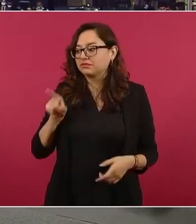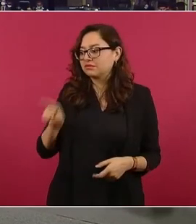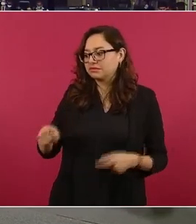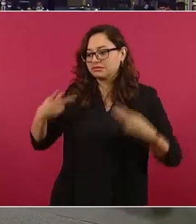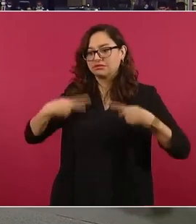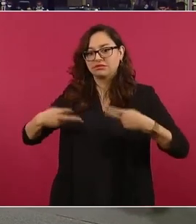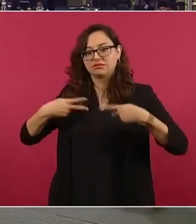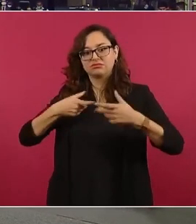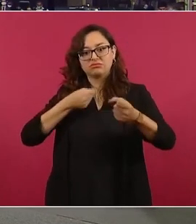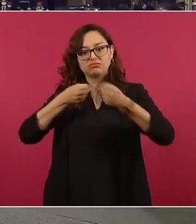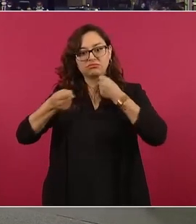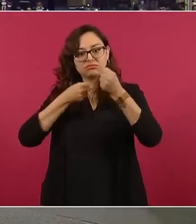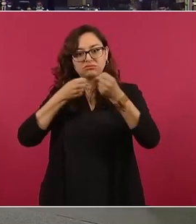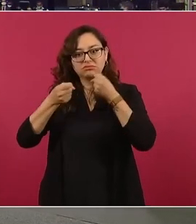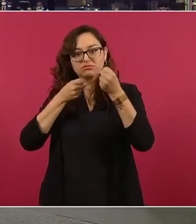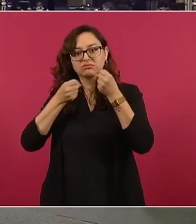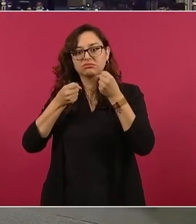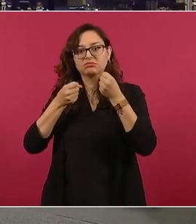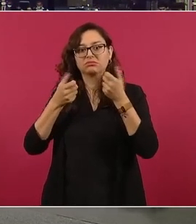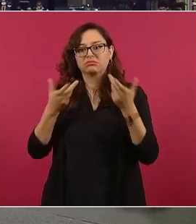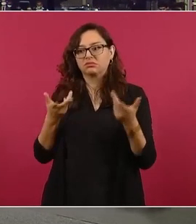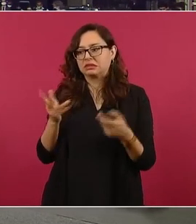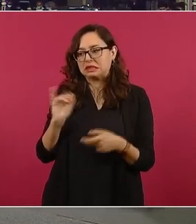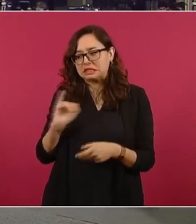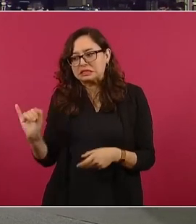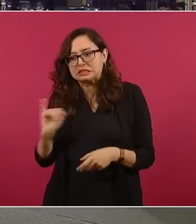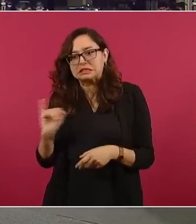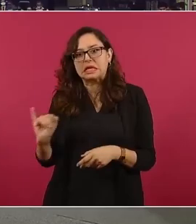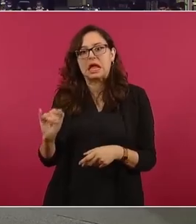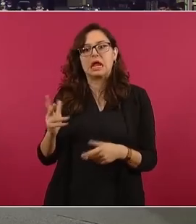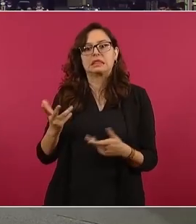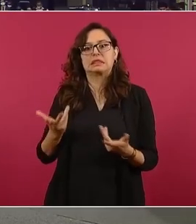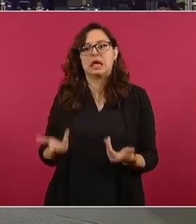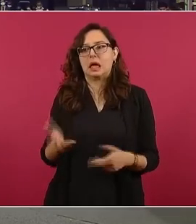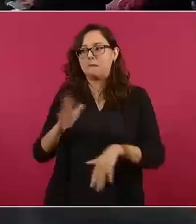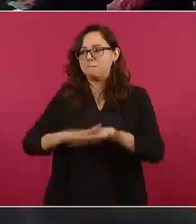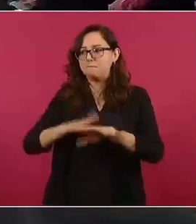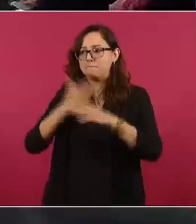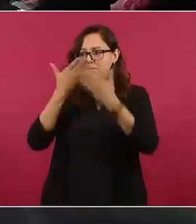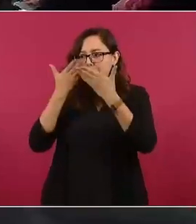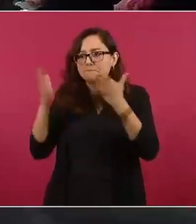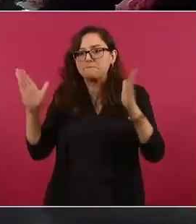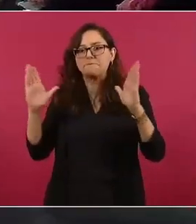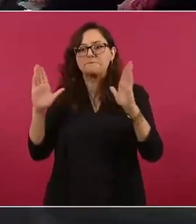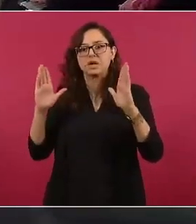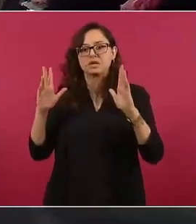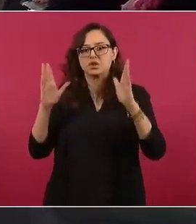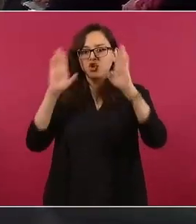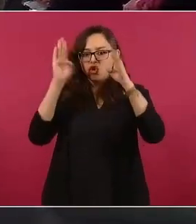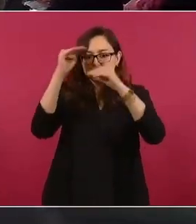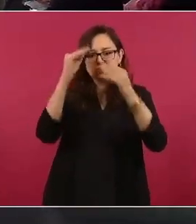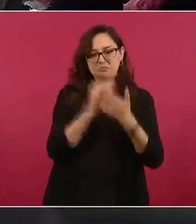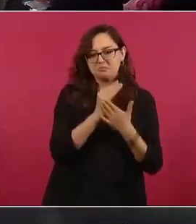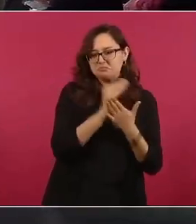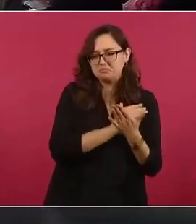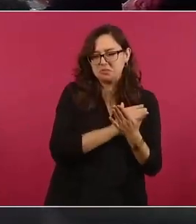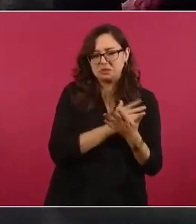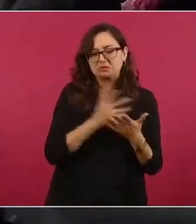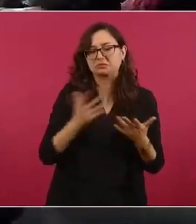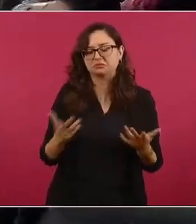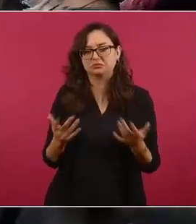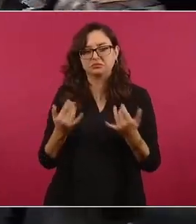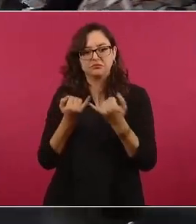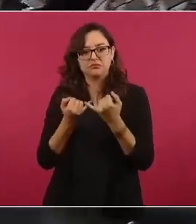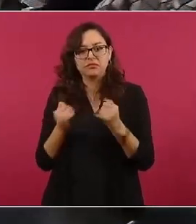tendencia, digamos, de izquierda, una tendencia más liberal y menos conservadora, porque a